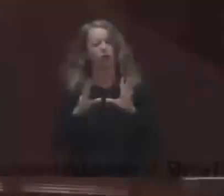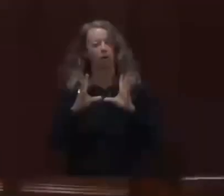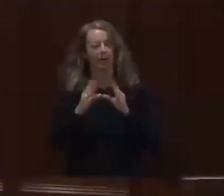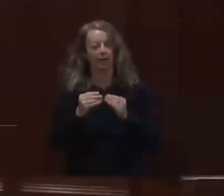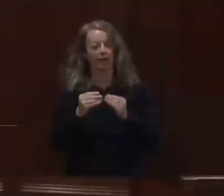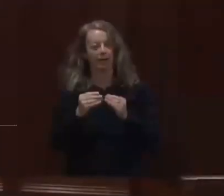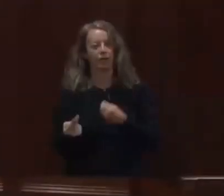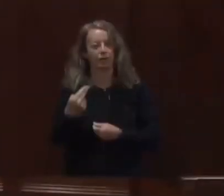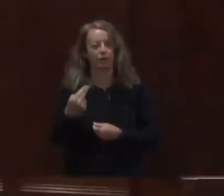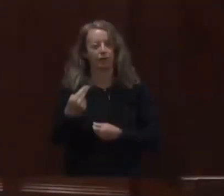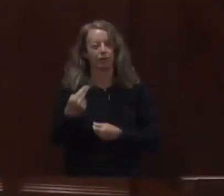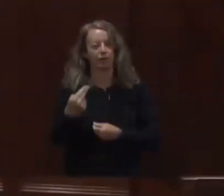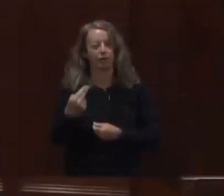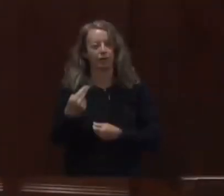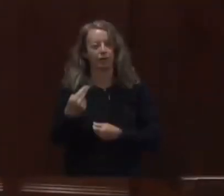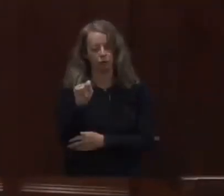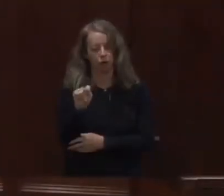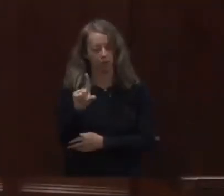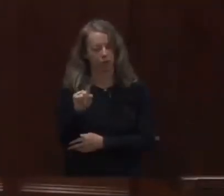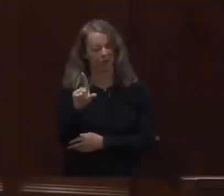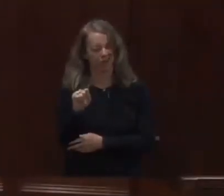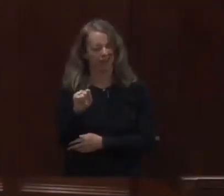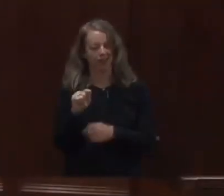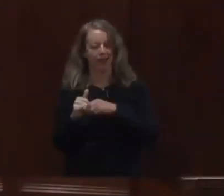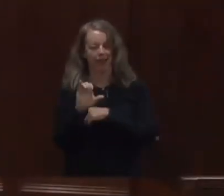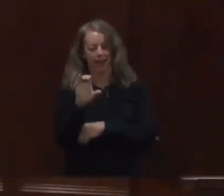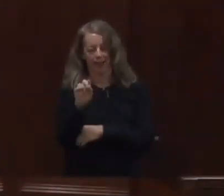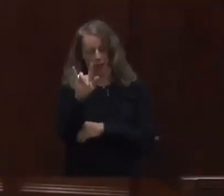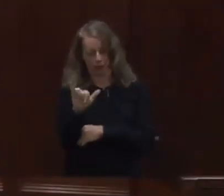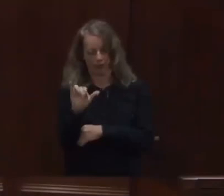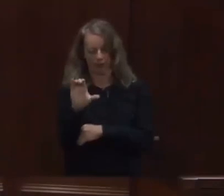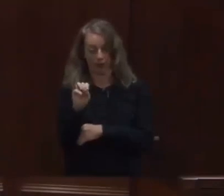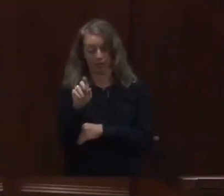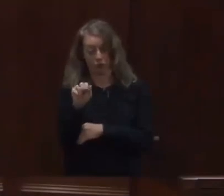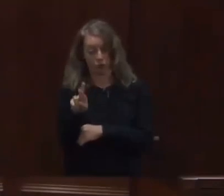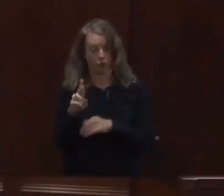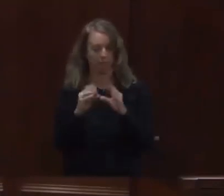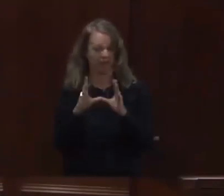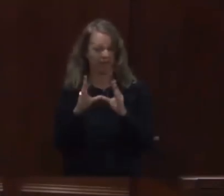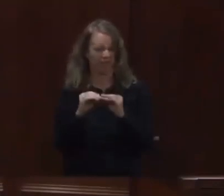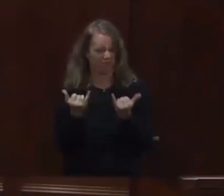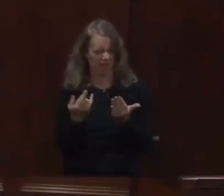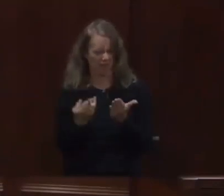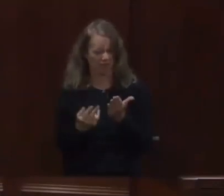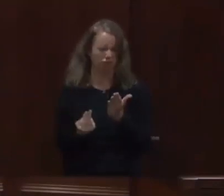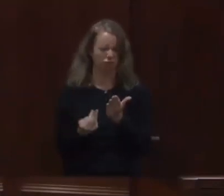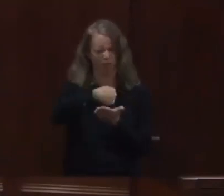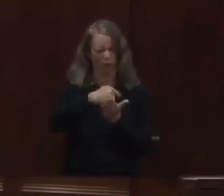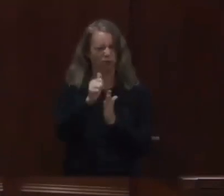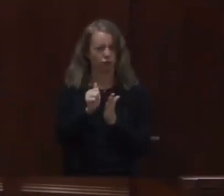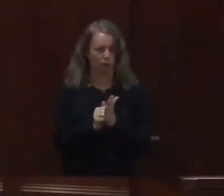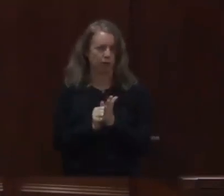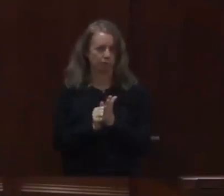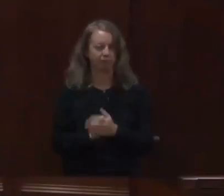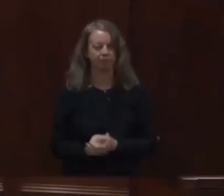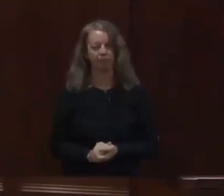Vamos a tener actualizaciones del COVID-19 y Stacy Sanders hablará a continuación.